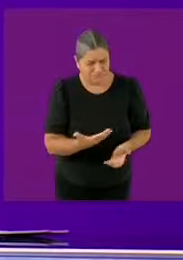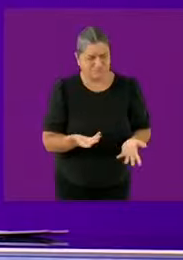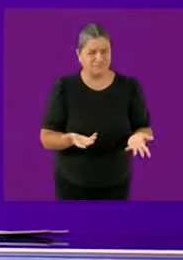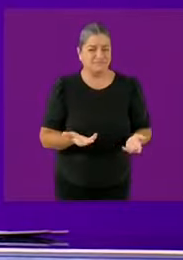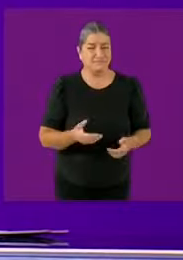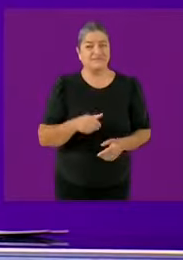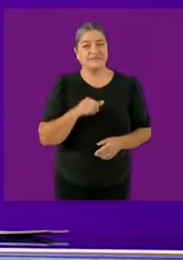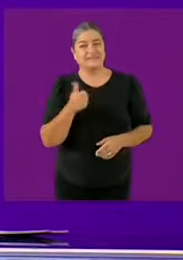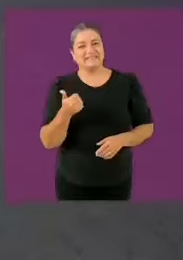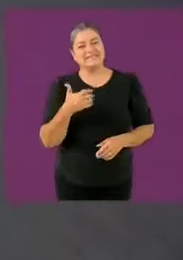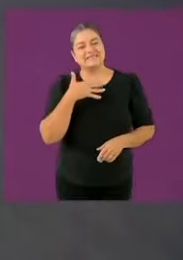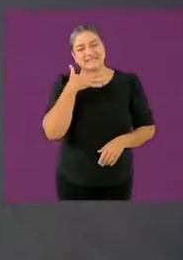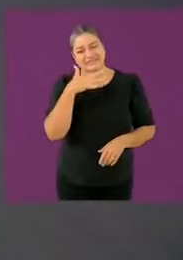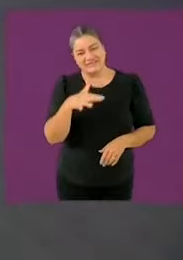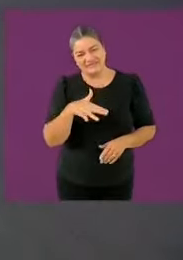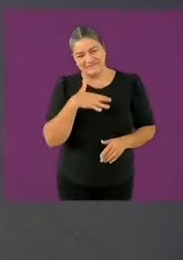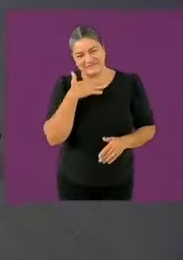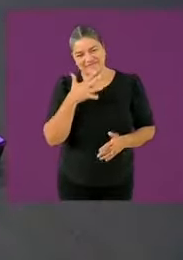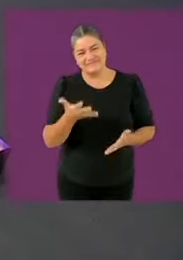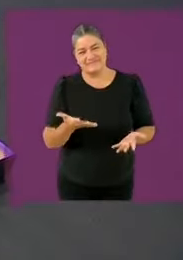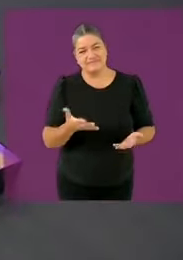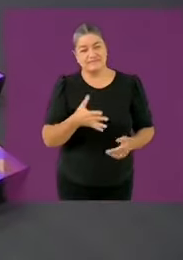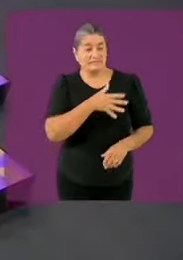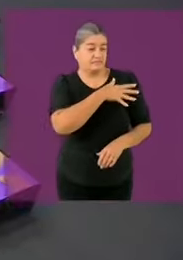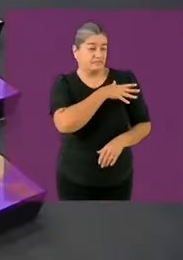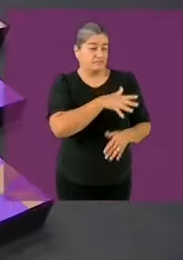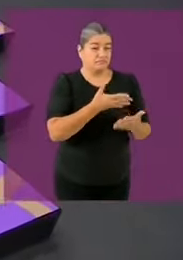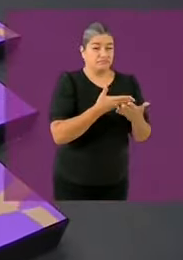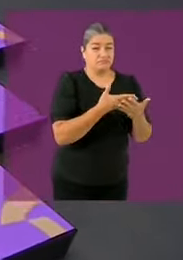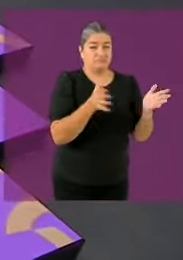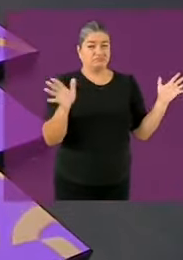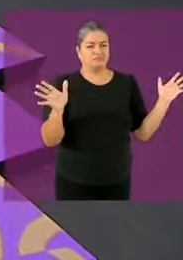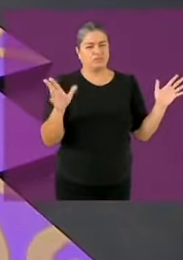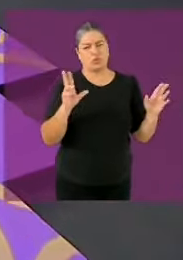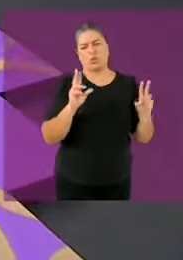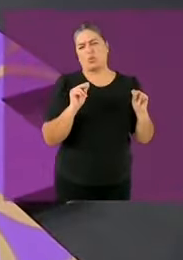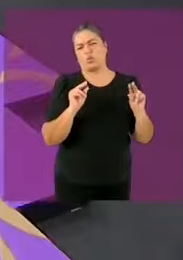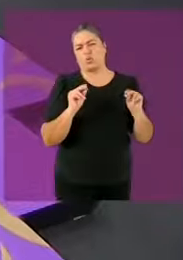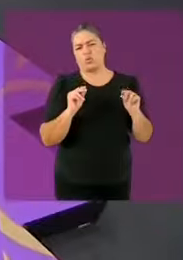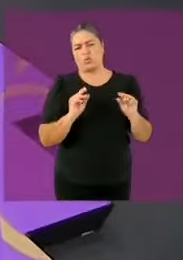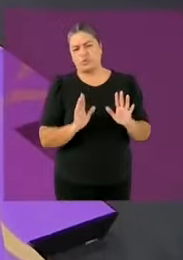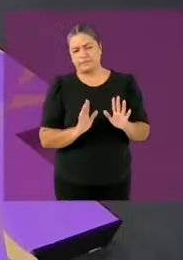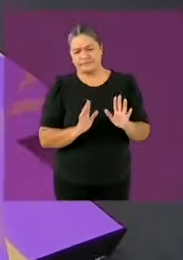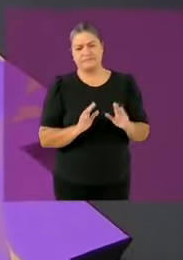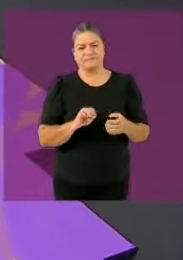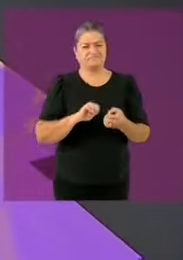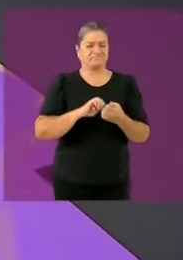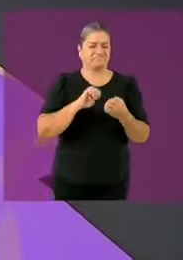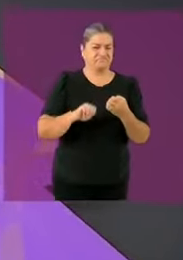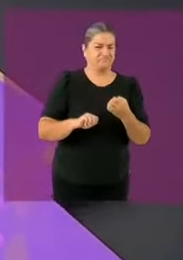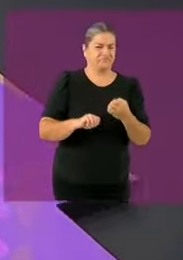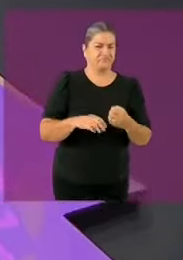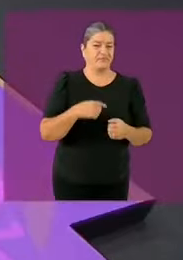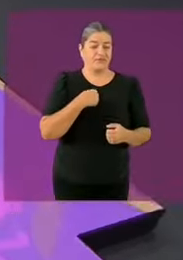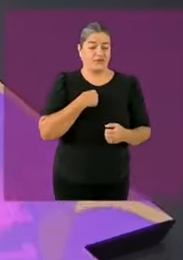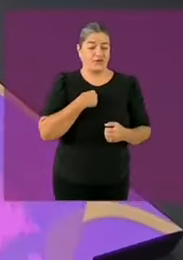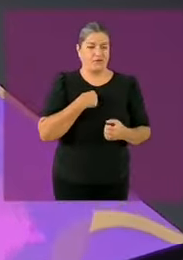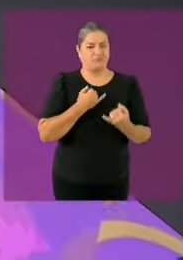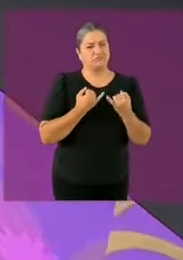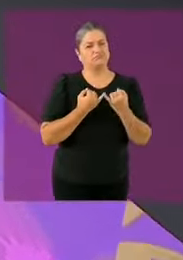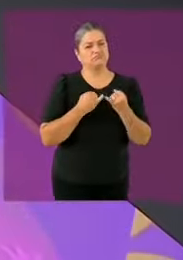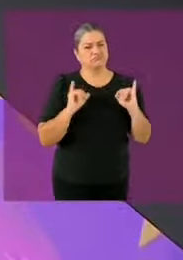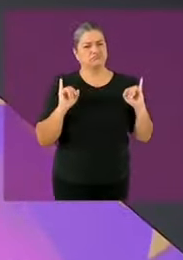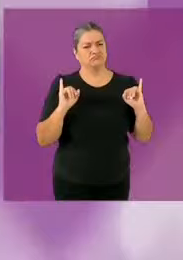por un millón de firmas dije claramente que no tengo partido político y eso me hace libre independiente para tomar decisiones en las